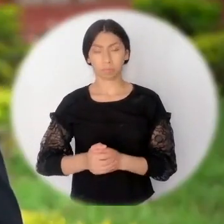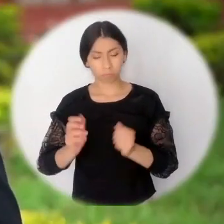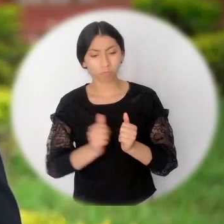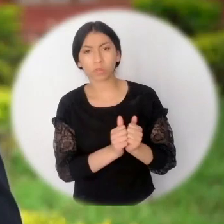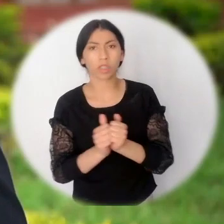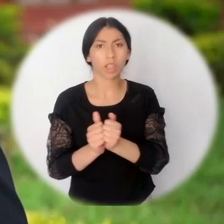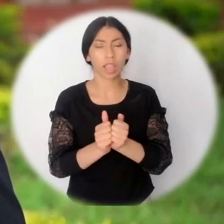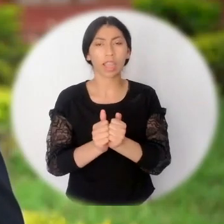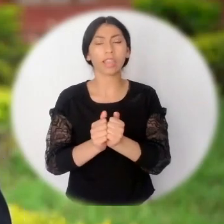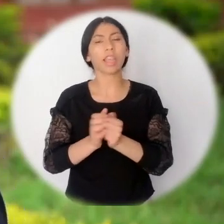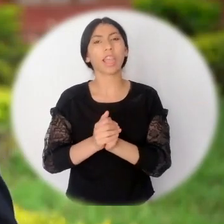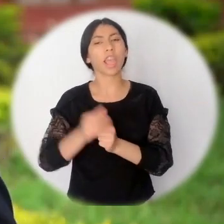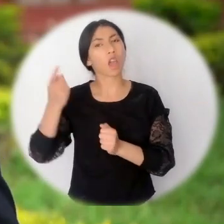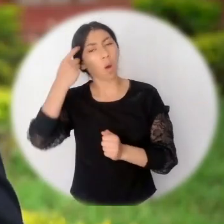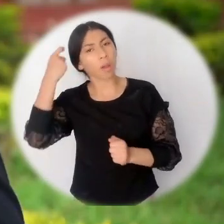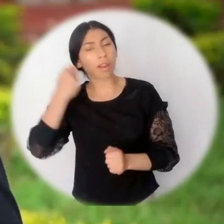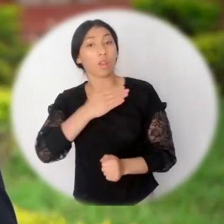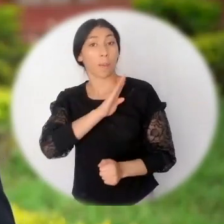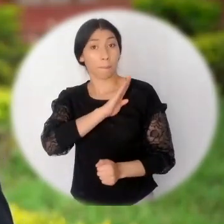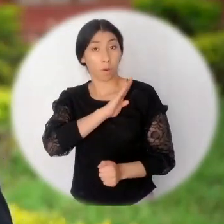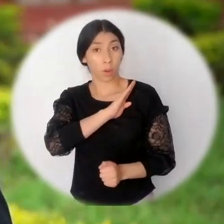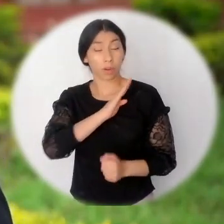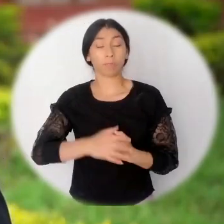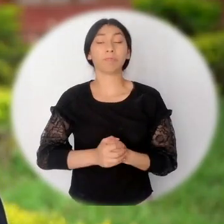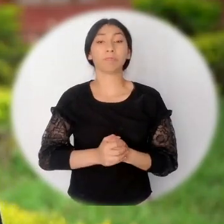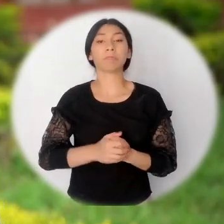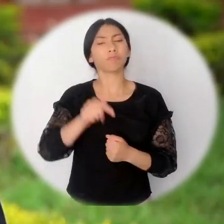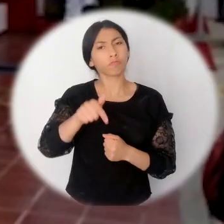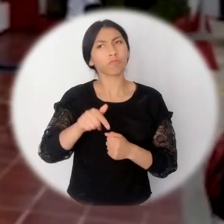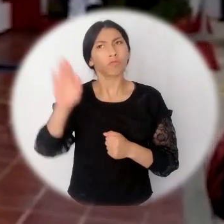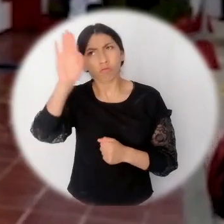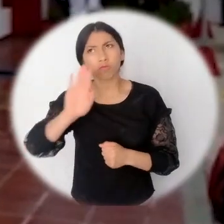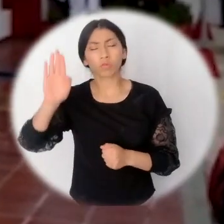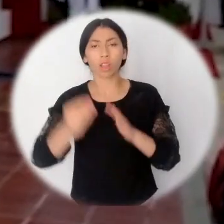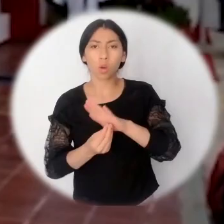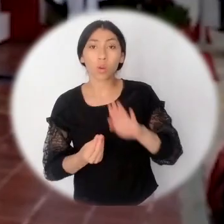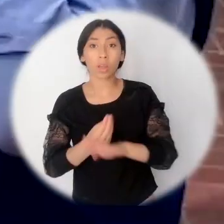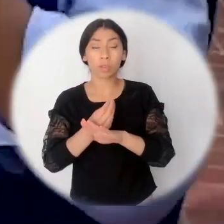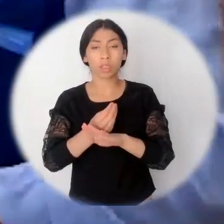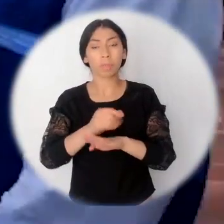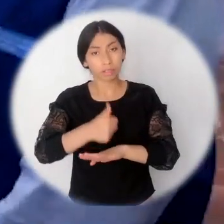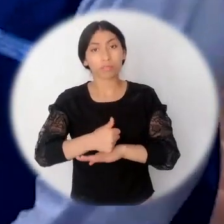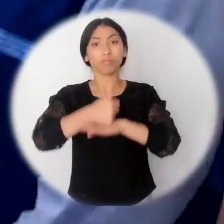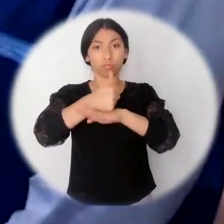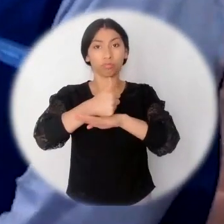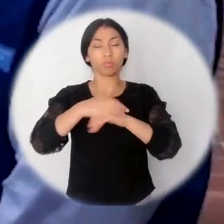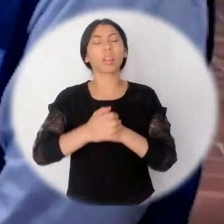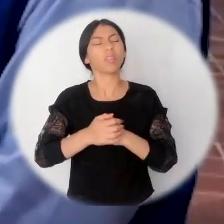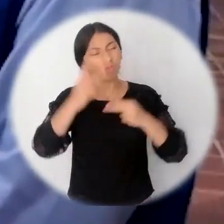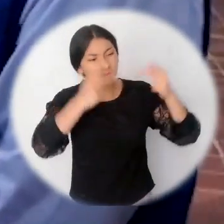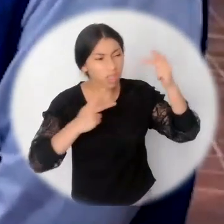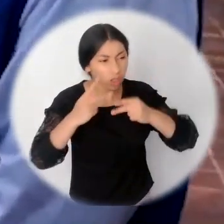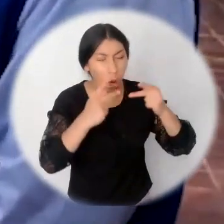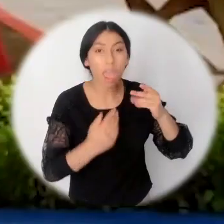En compañía del gobernador de Bolívar, Vicente Blel, el equipo territorial de la unidad en este departamento, el director de la Unidad para las Víctimas, Ramón Rodríguez,